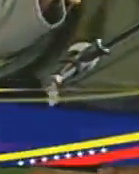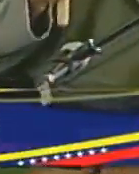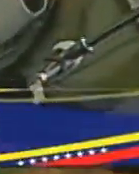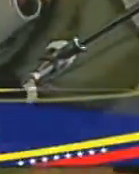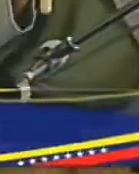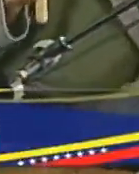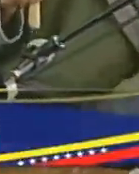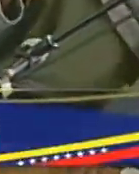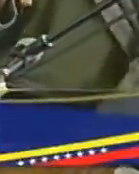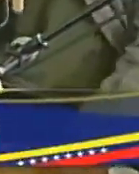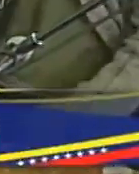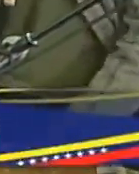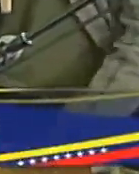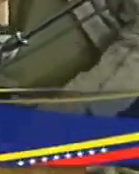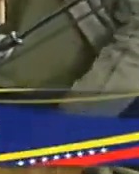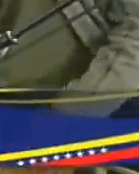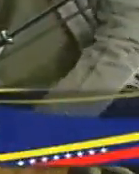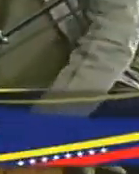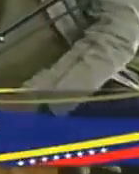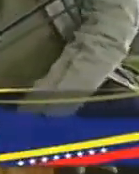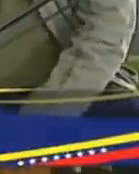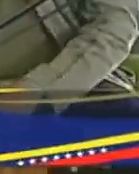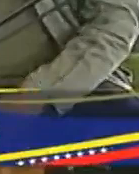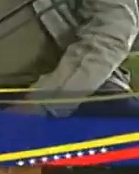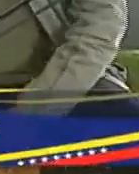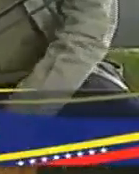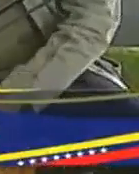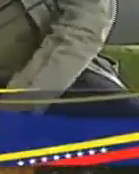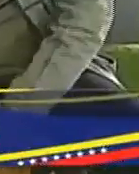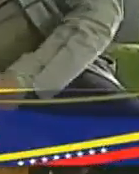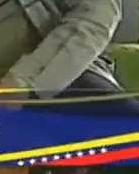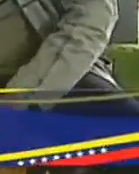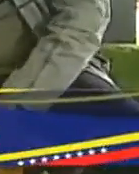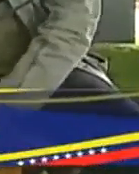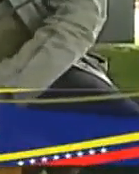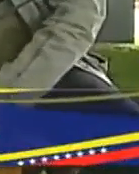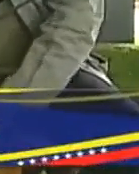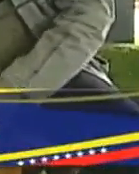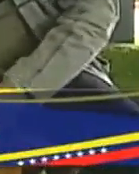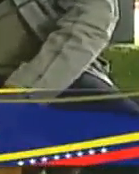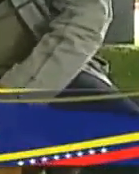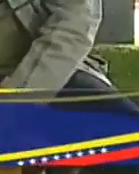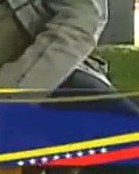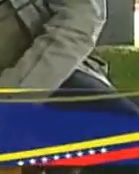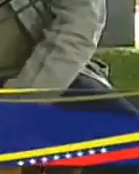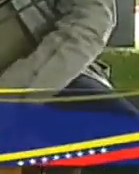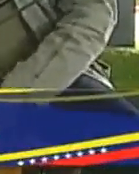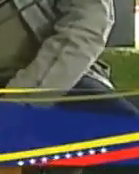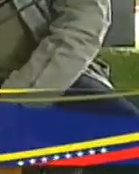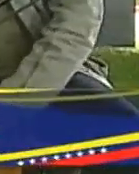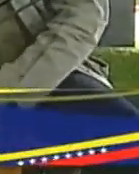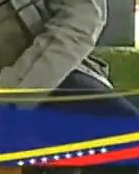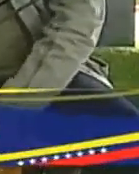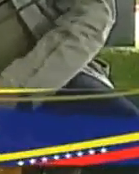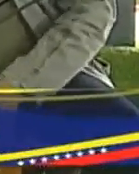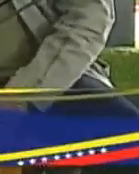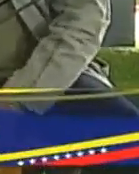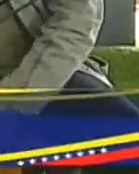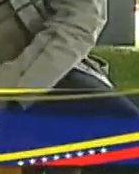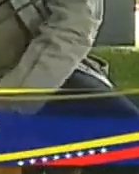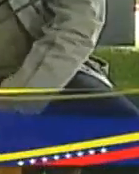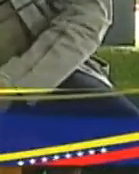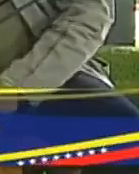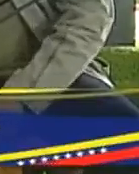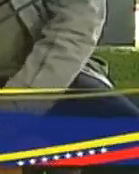en materia ambiental, pedagógica, tecnológica, científica, productiva y ancestral de la nación.